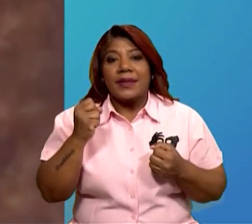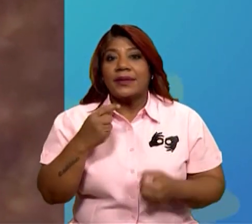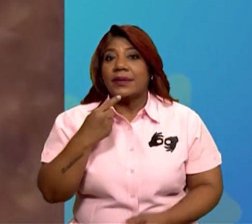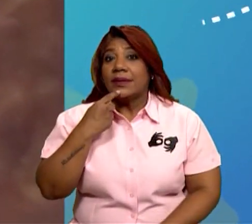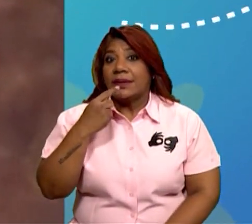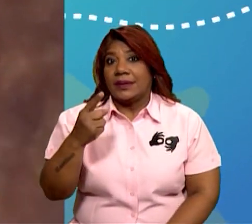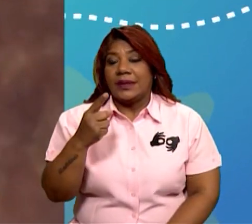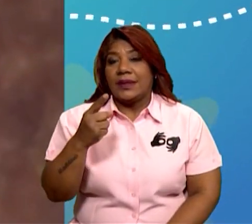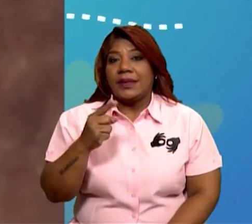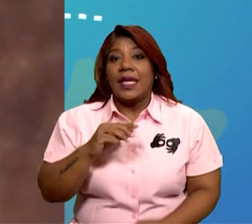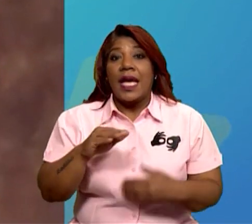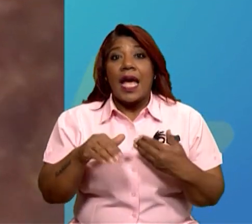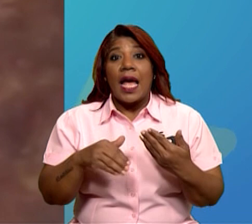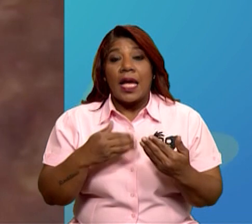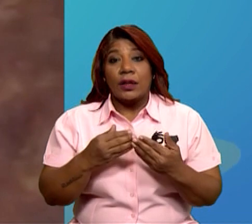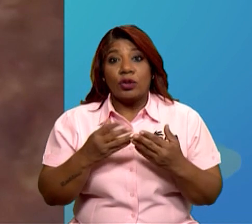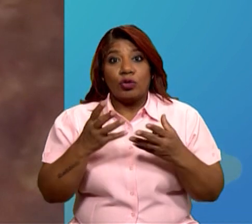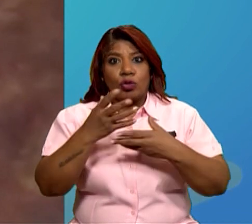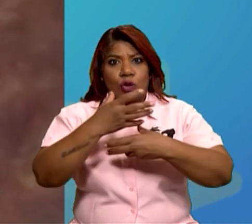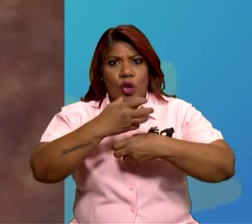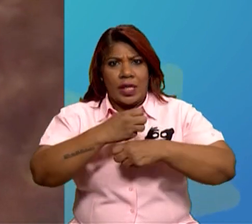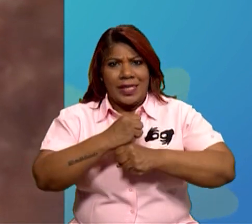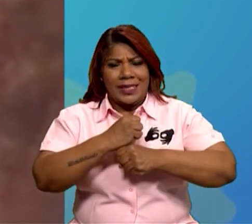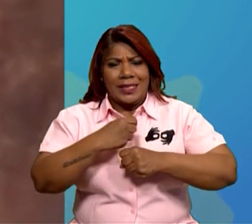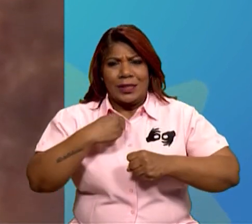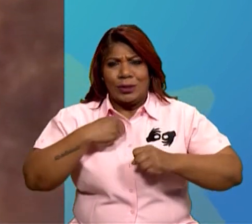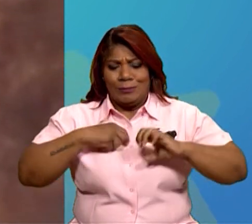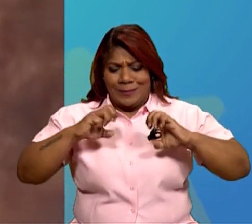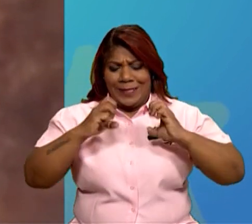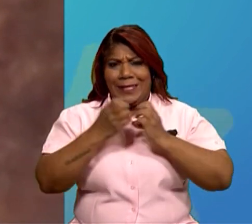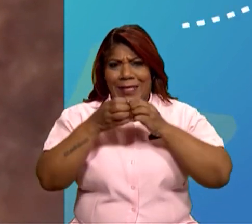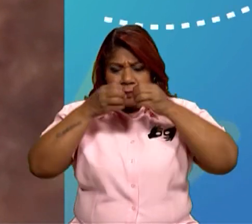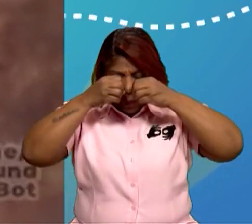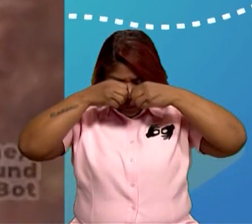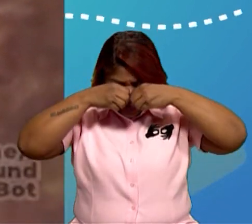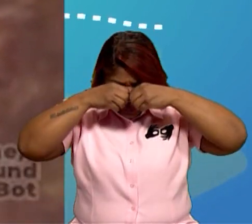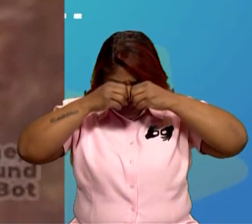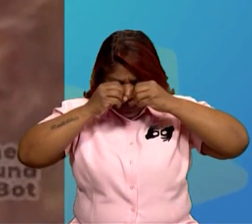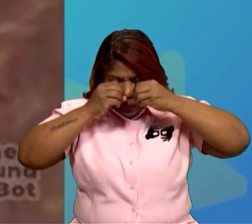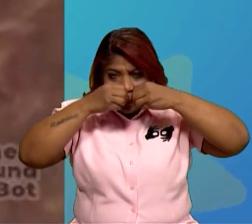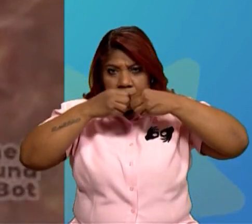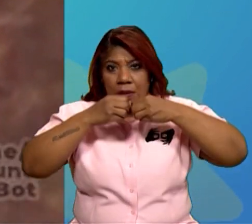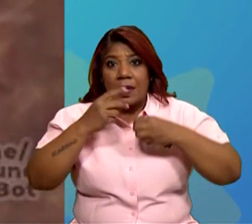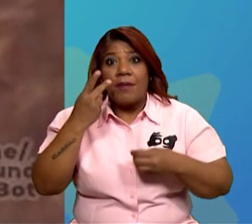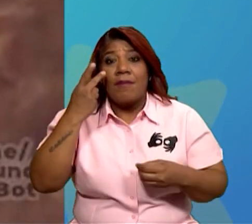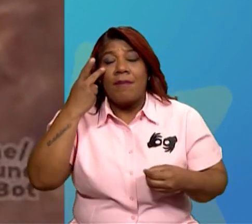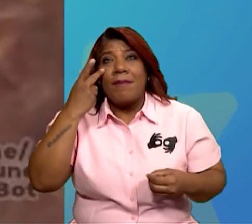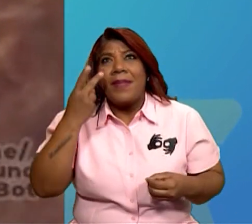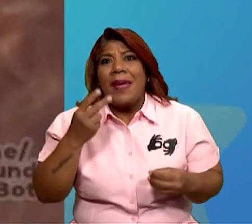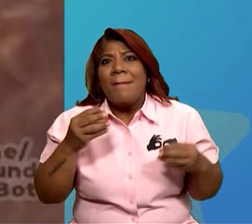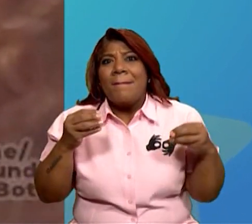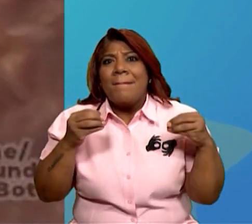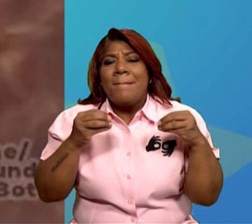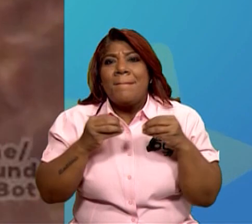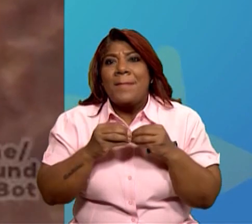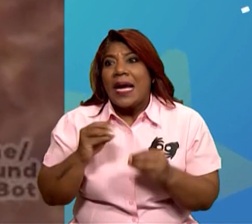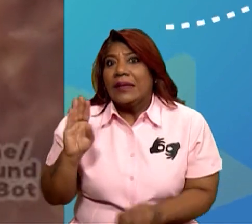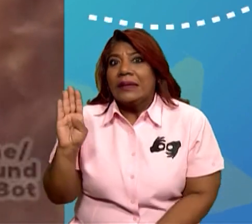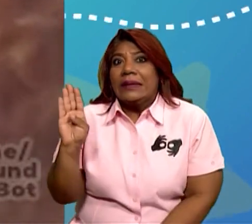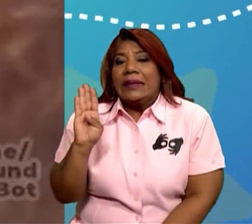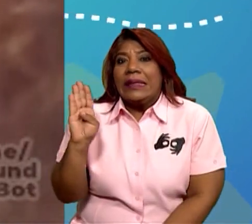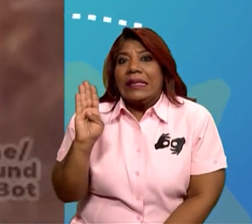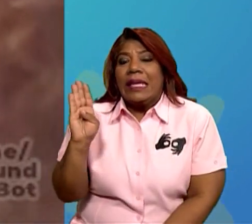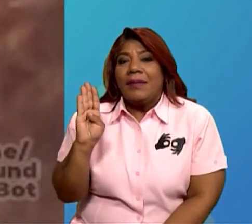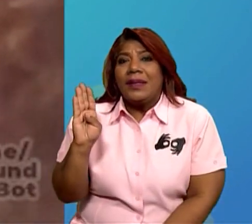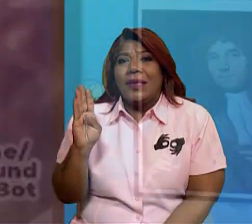Gracias a los microscopios que realicé, profesor, entonces pudimos observar mejor lo que son las bacterias y los